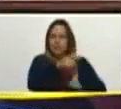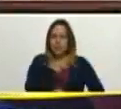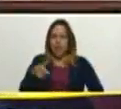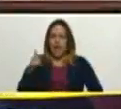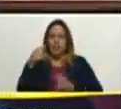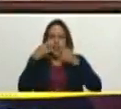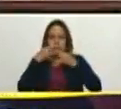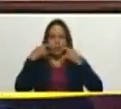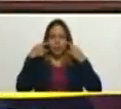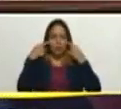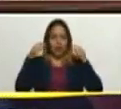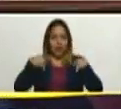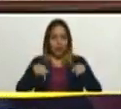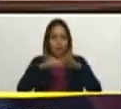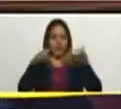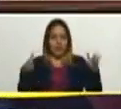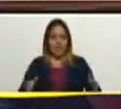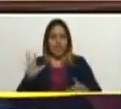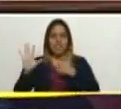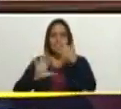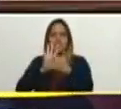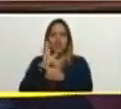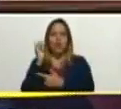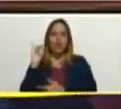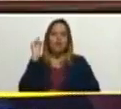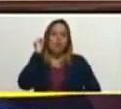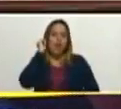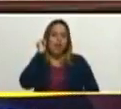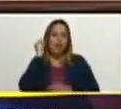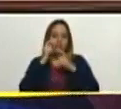tienen tapabocas en esta mesa, cinco son mujeres,